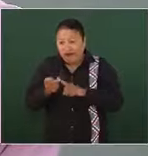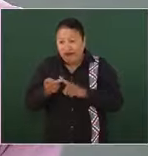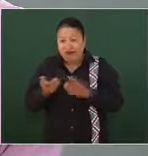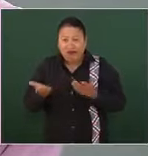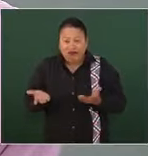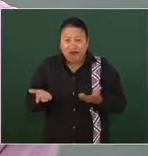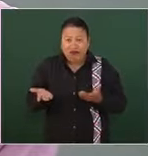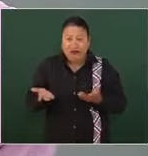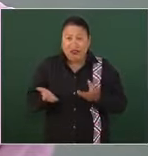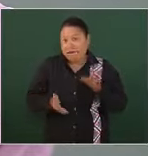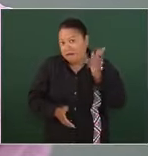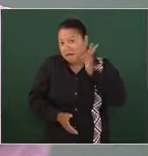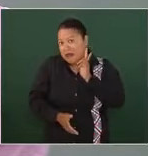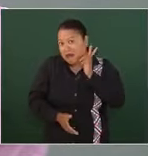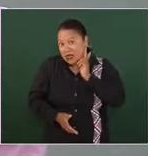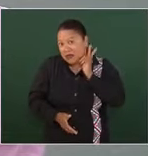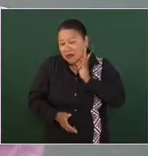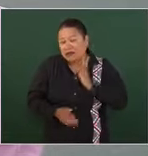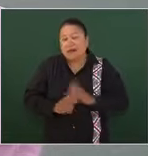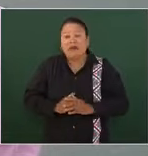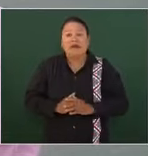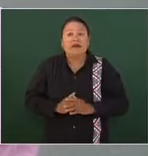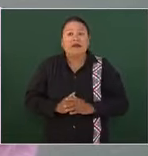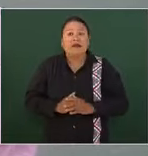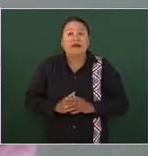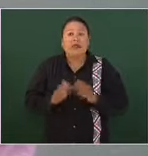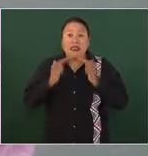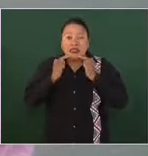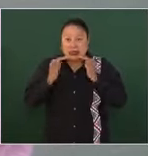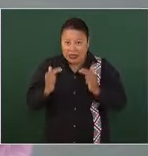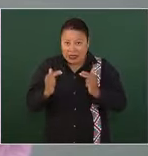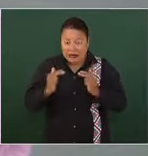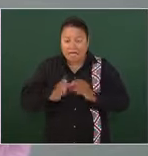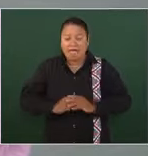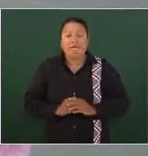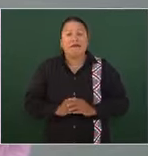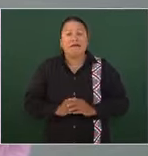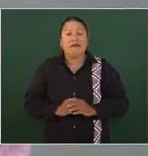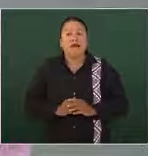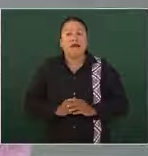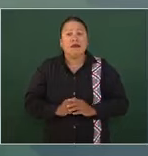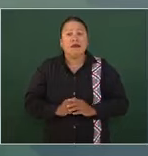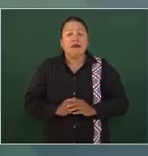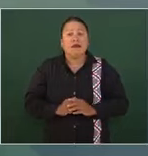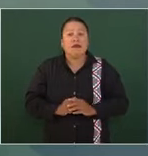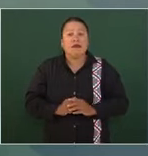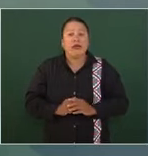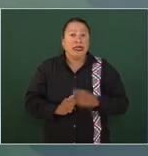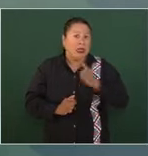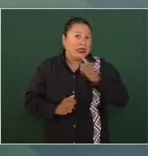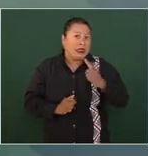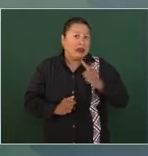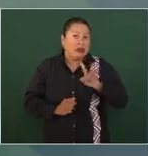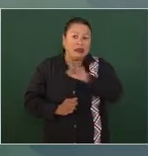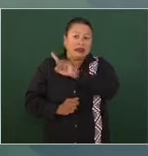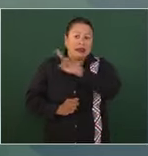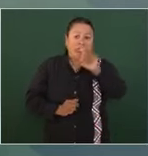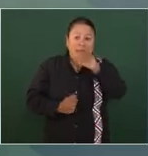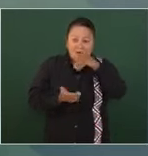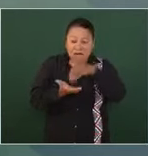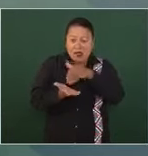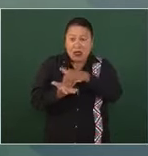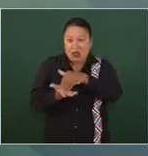Pemex y Hacienda hablan de 100 millones